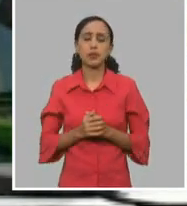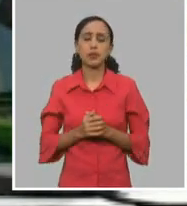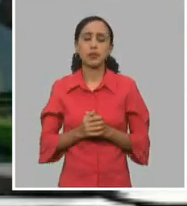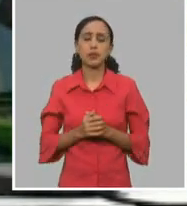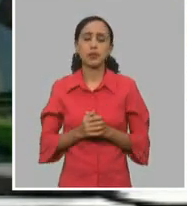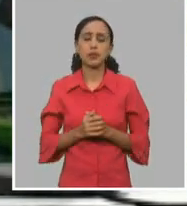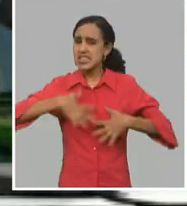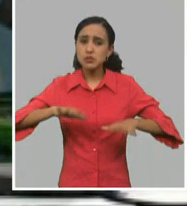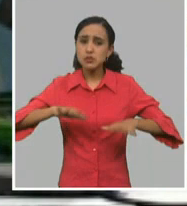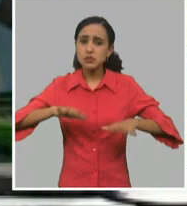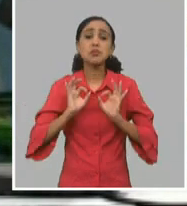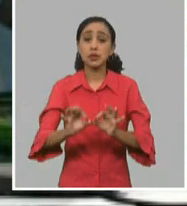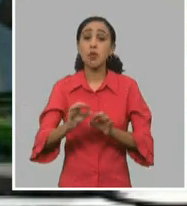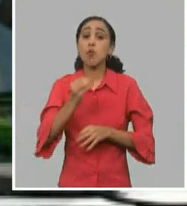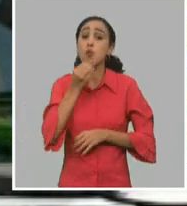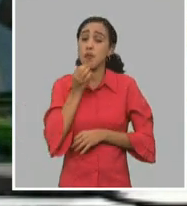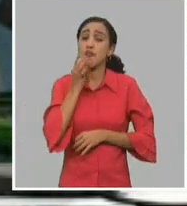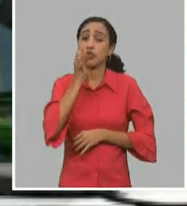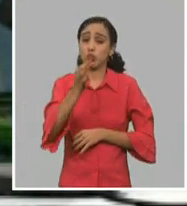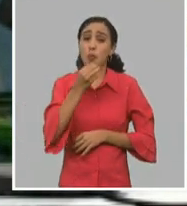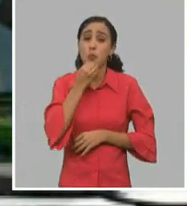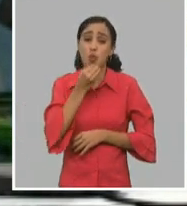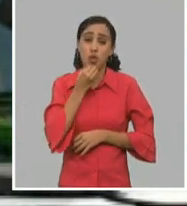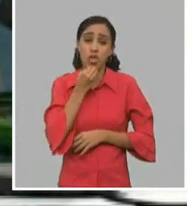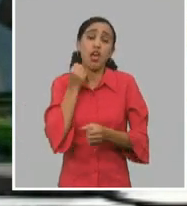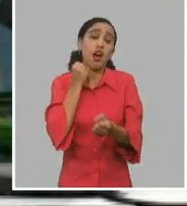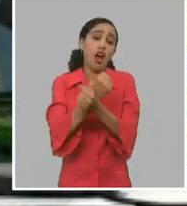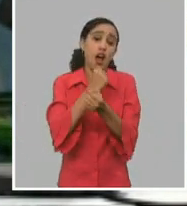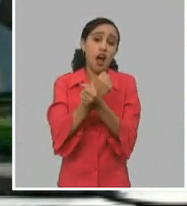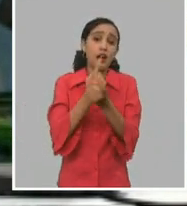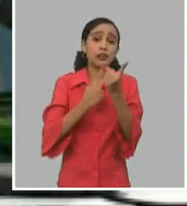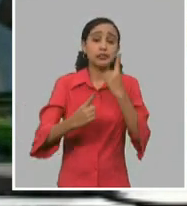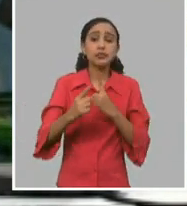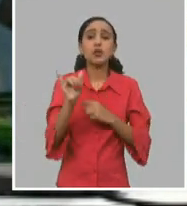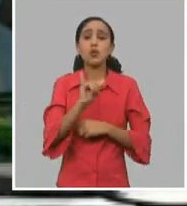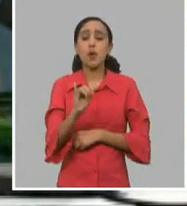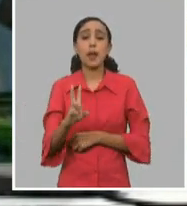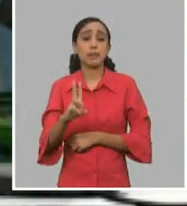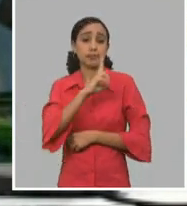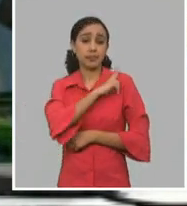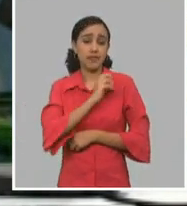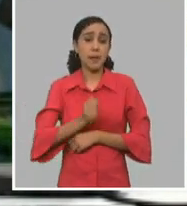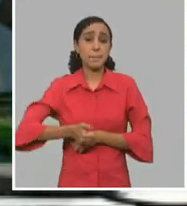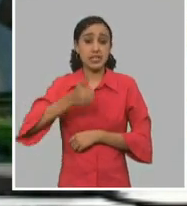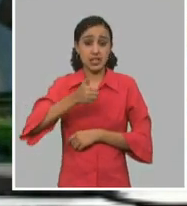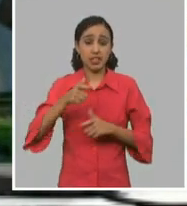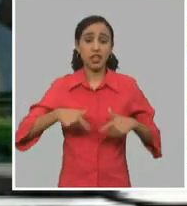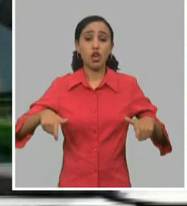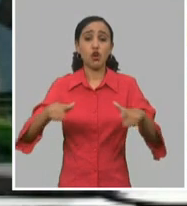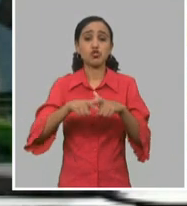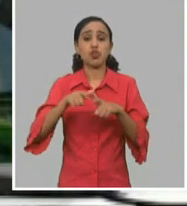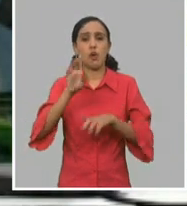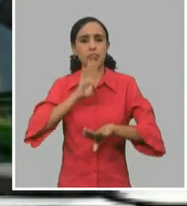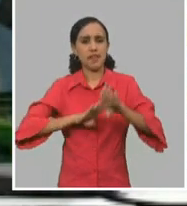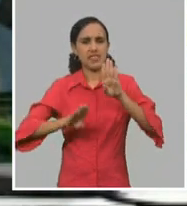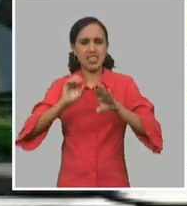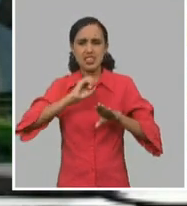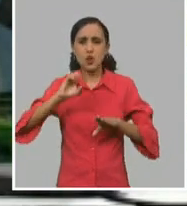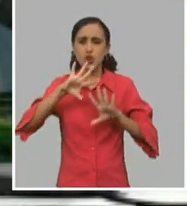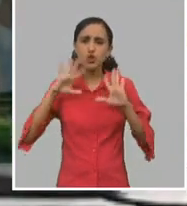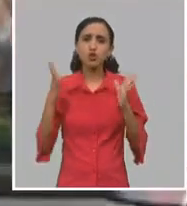concreta a la que nos podíamos enfrentar, bajo la conducción del presidente del Consejo de Defensa, se organizó el mismo.